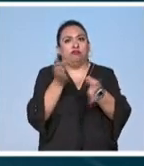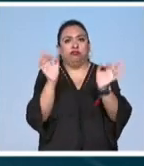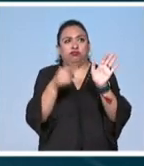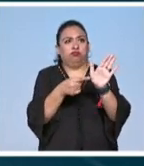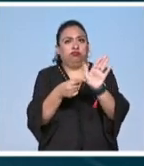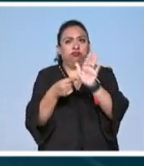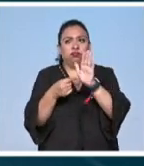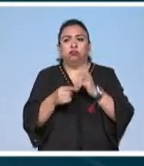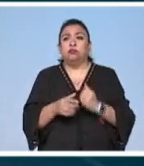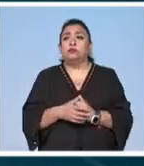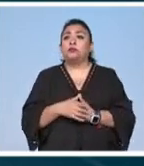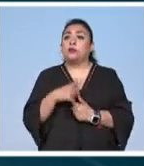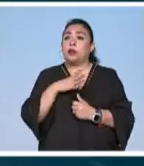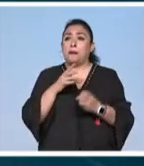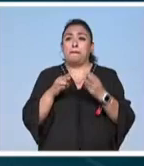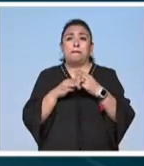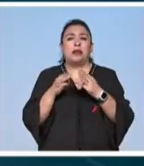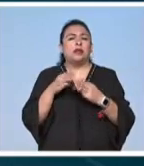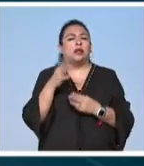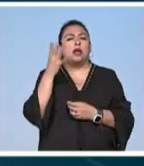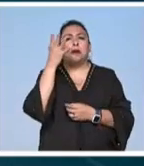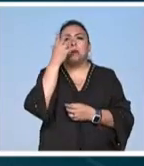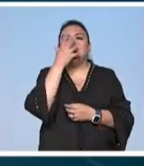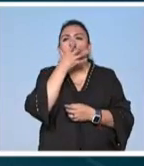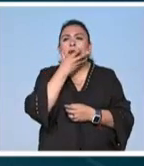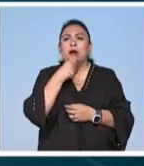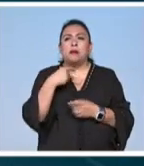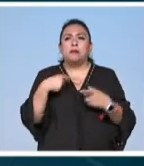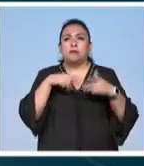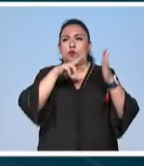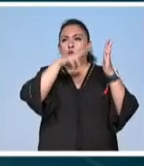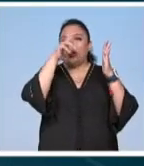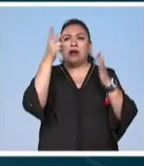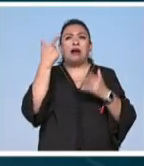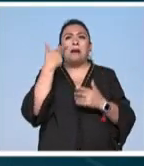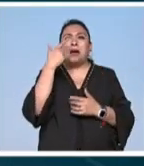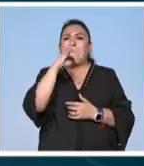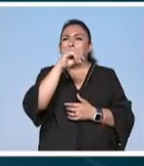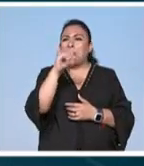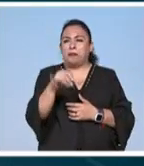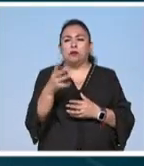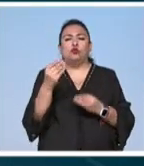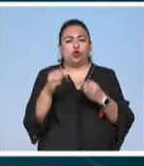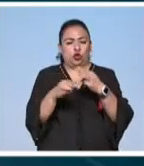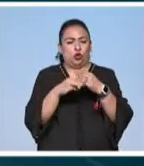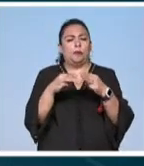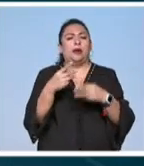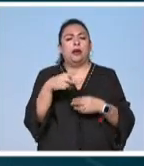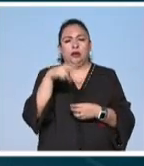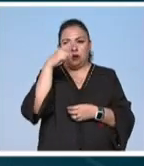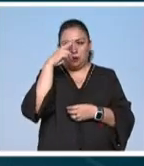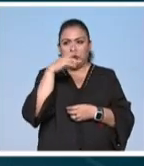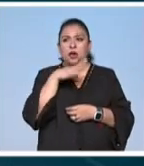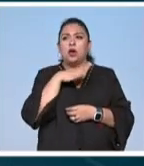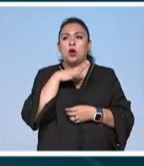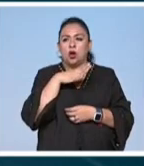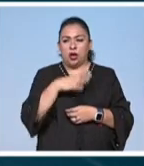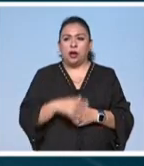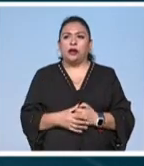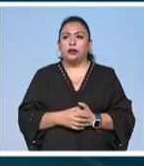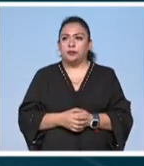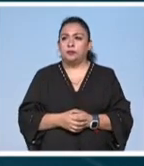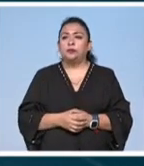hay material maravilloso de los culturalistas que nunca se ha visto hay mucho material de méxico realmente